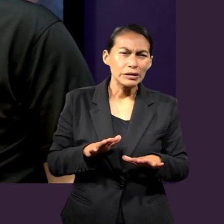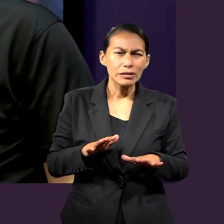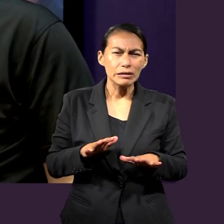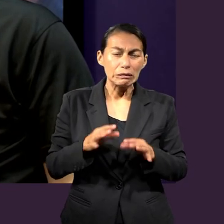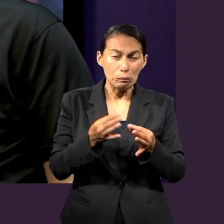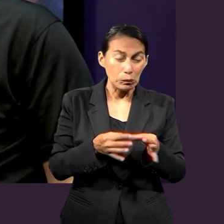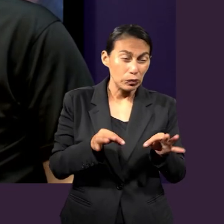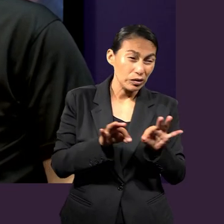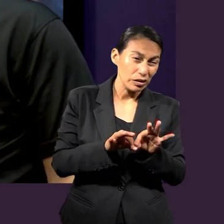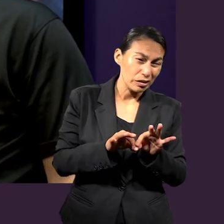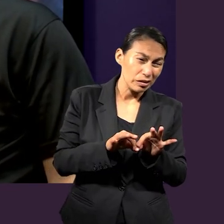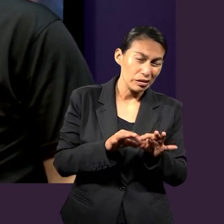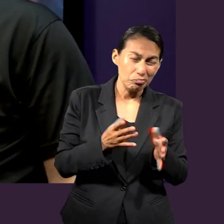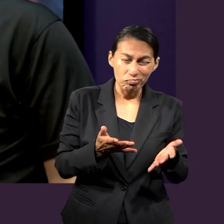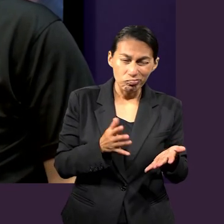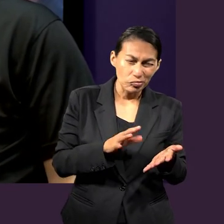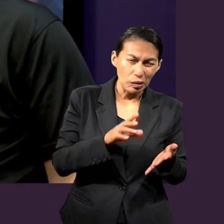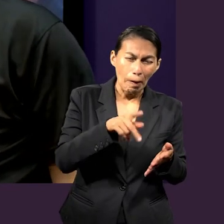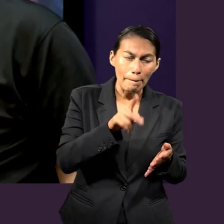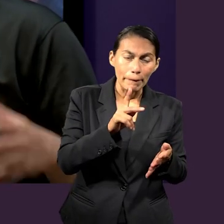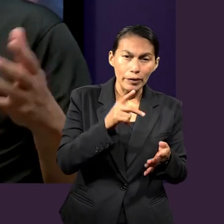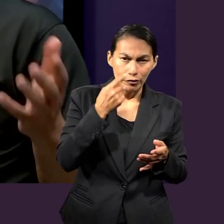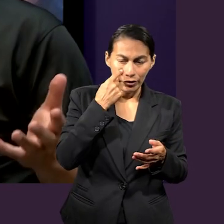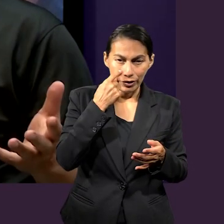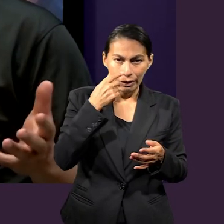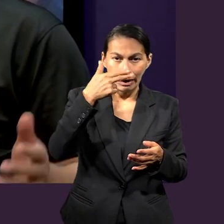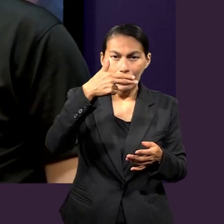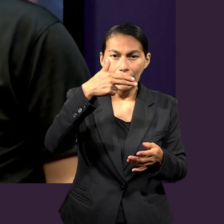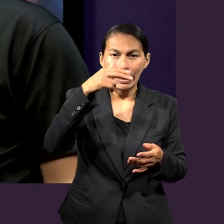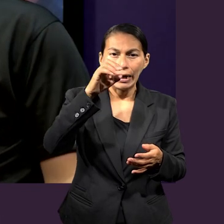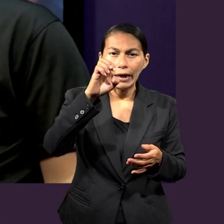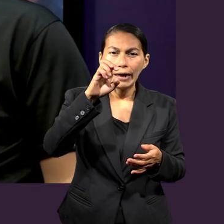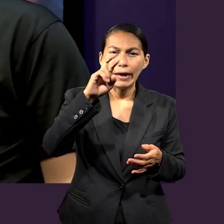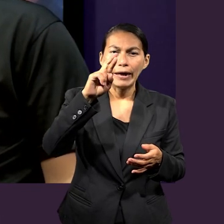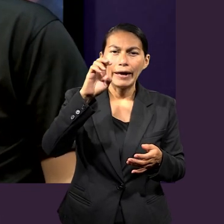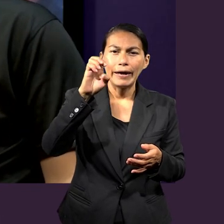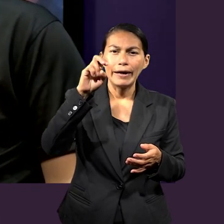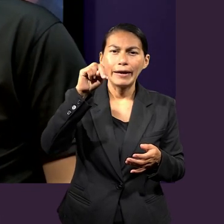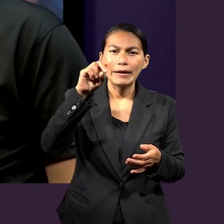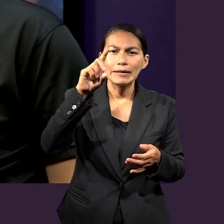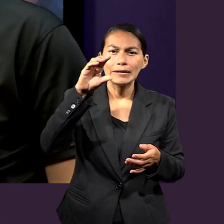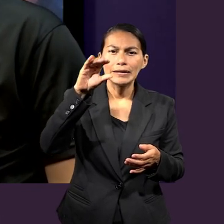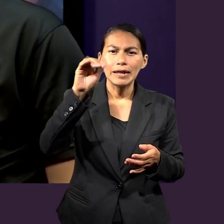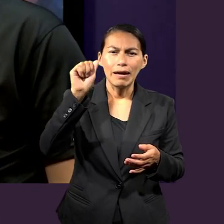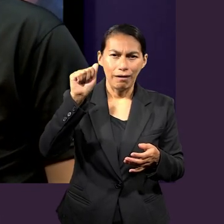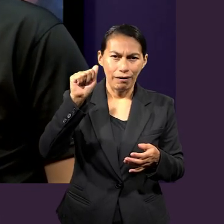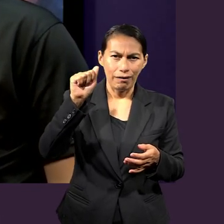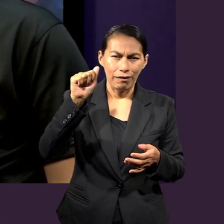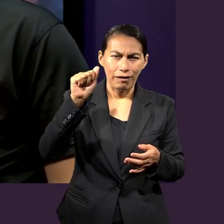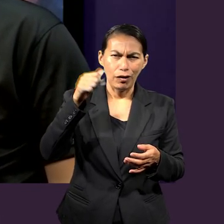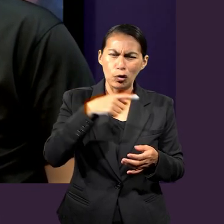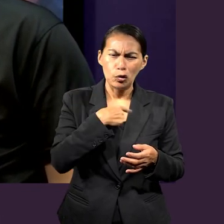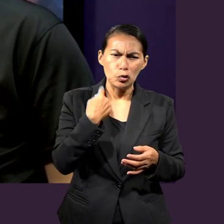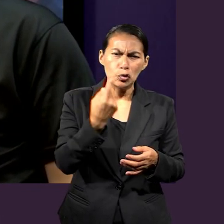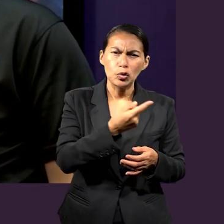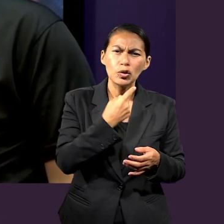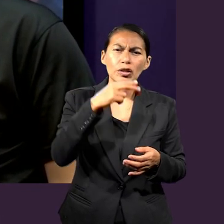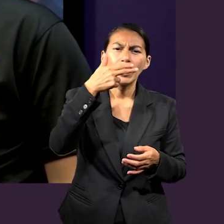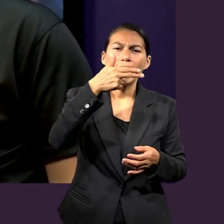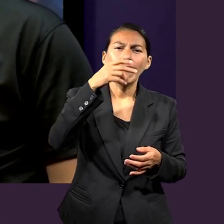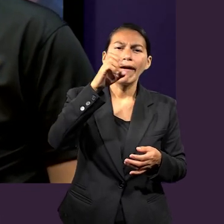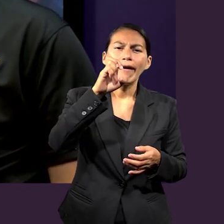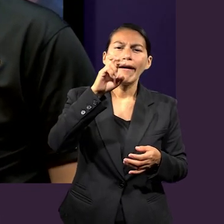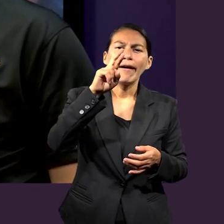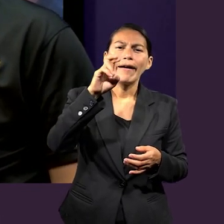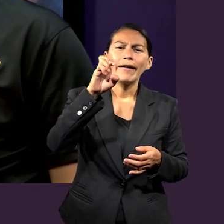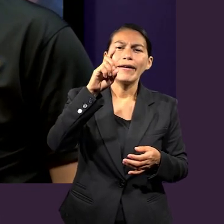a veces, pues no sé si no tocamos tanto o no le damos tanto, pero el concepto de ser herederos. O